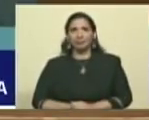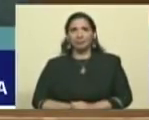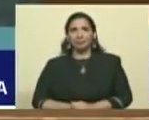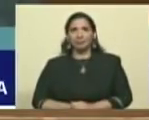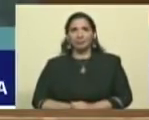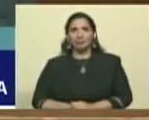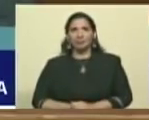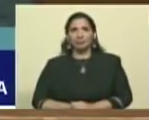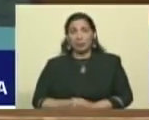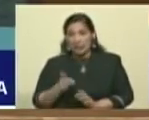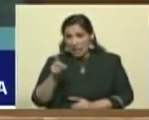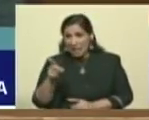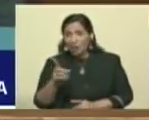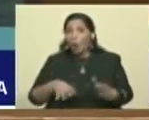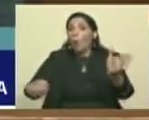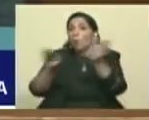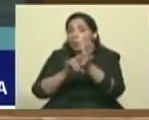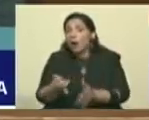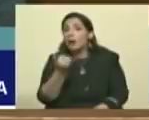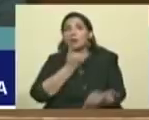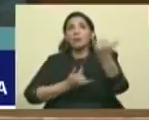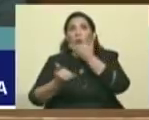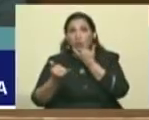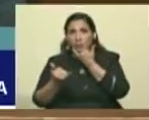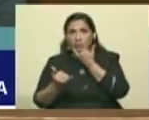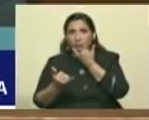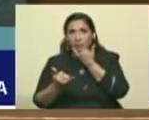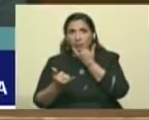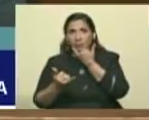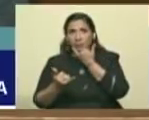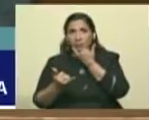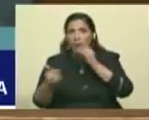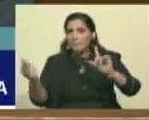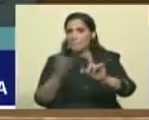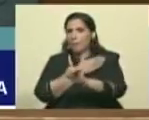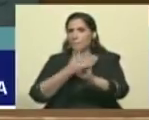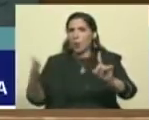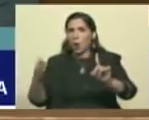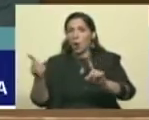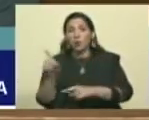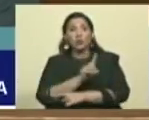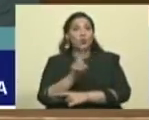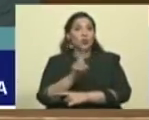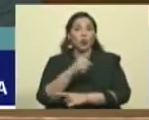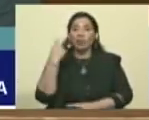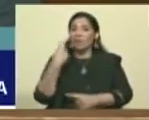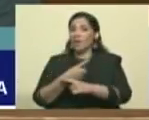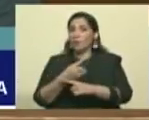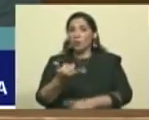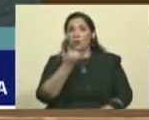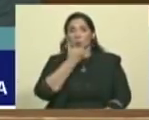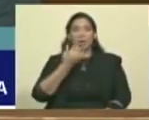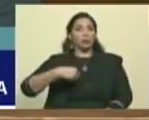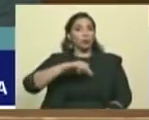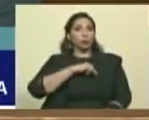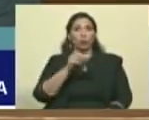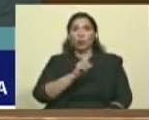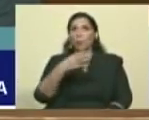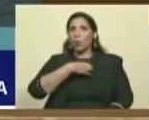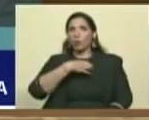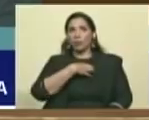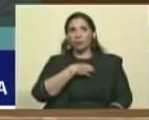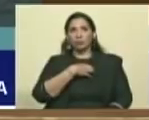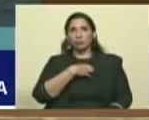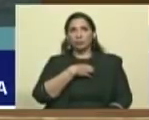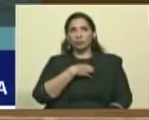Si ellos se vuelven a equivocar de ir a la violencia, los que no debemos equivocarnos somos nosotros. y darle